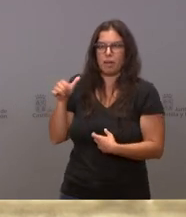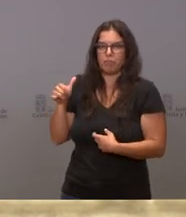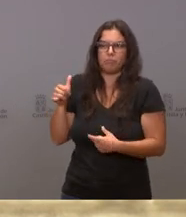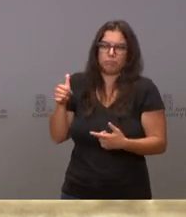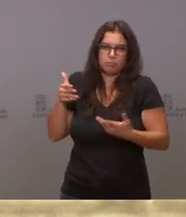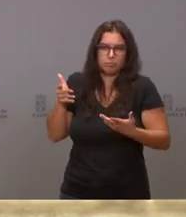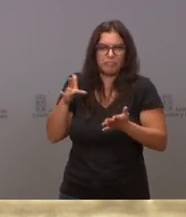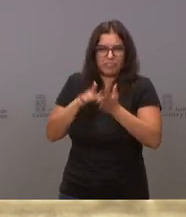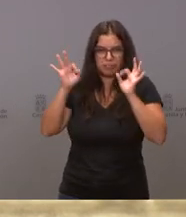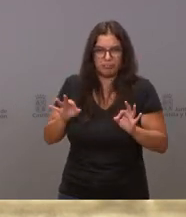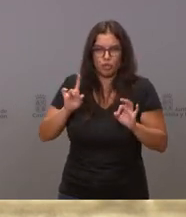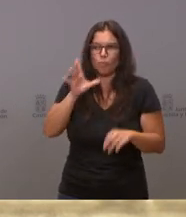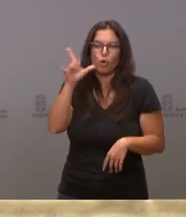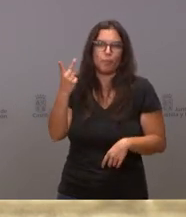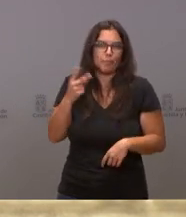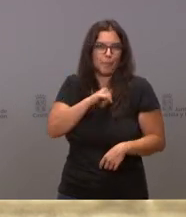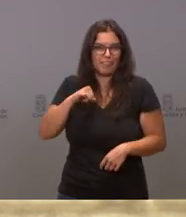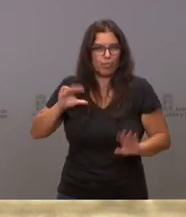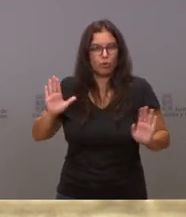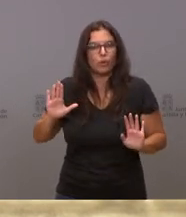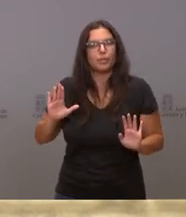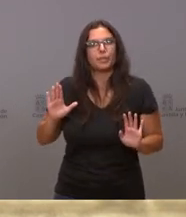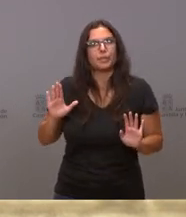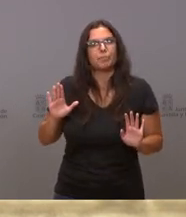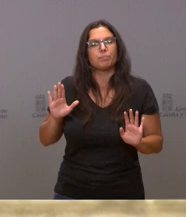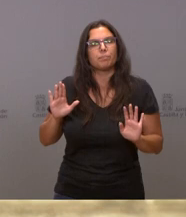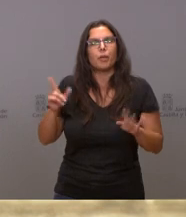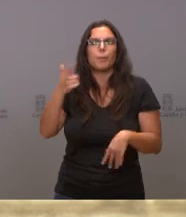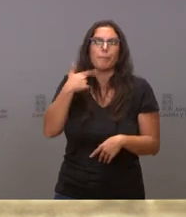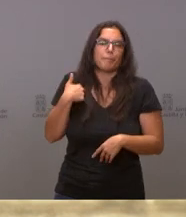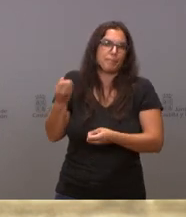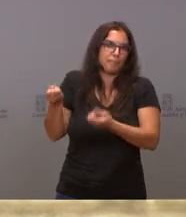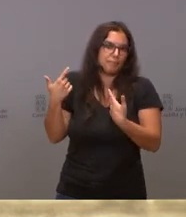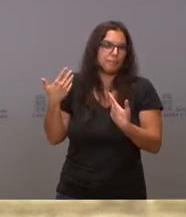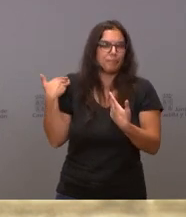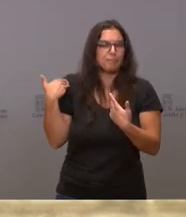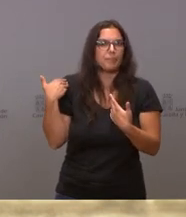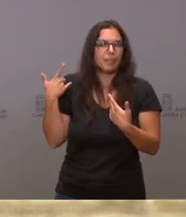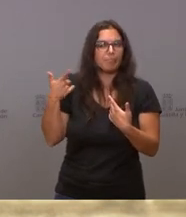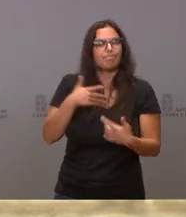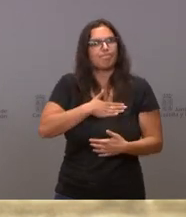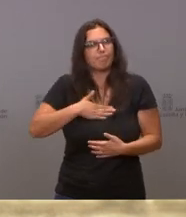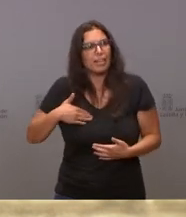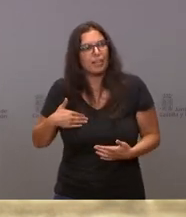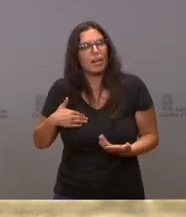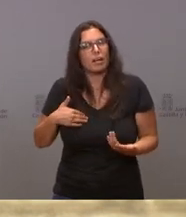lo que ha sido una conversación privada, pues que tenía una intención de